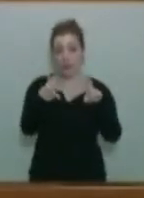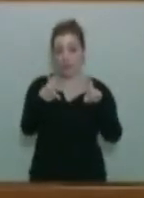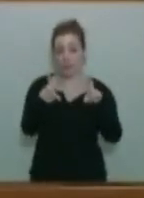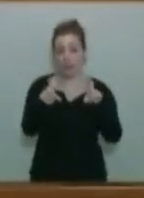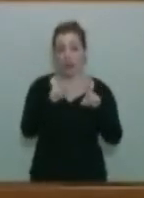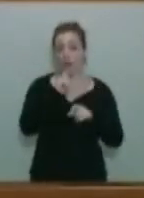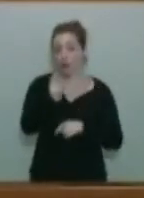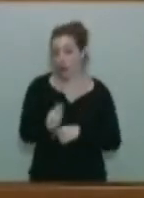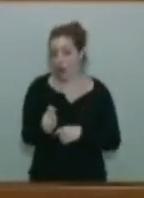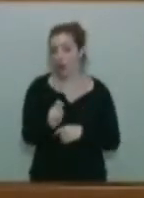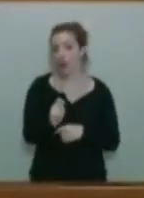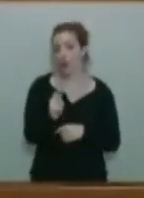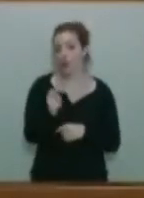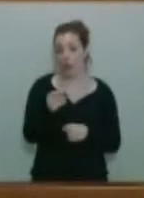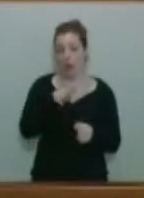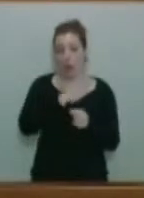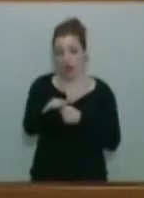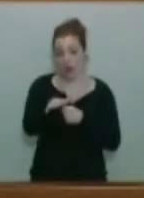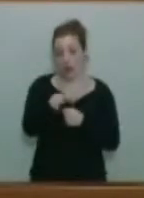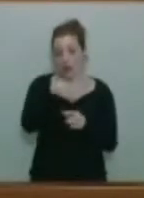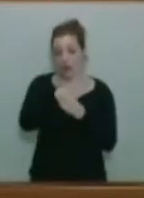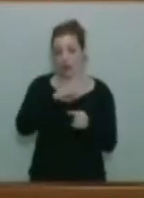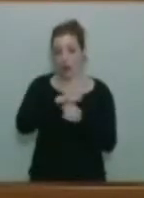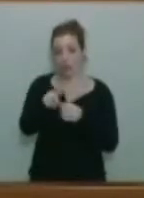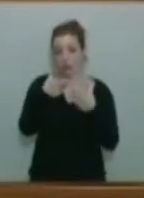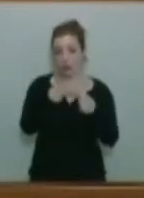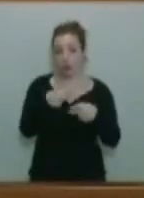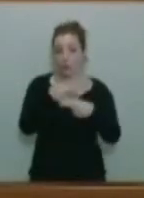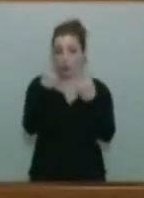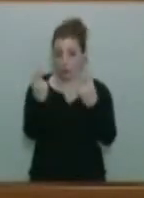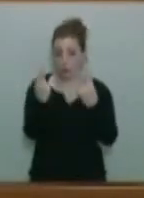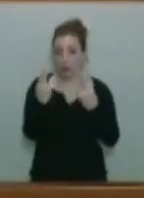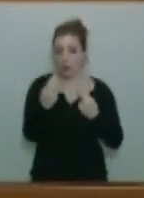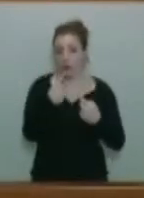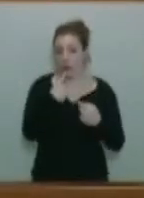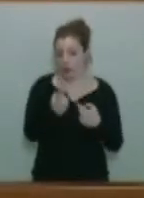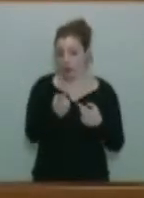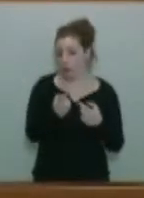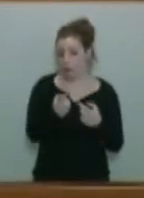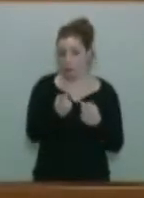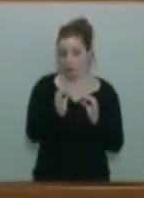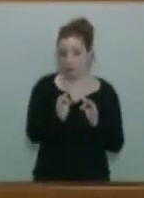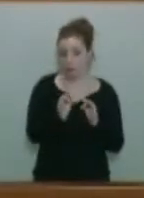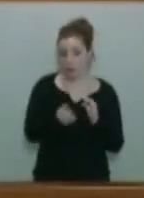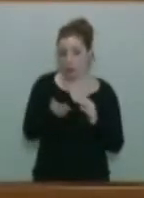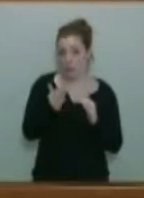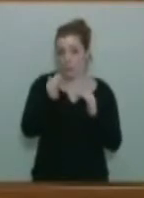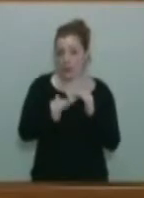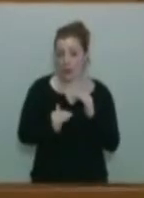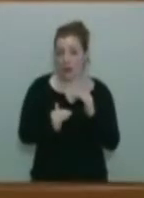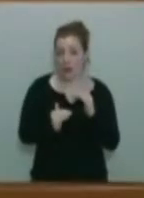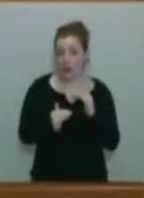fundación o, además, en ese ámbito del sector público. Esas son las razones. Ninguna otra, digo que son de entidad menor. En cuanto a las